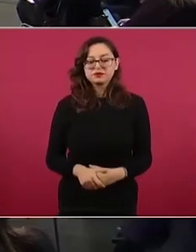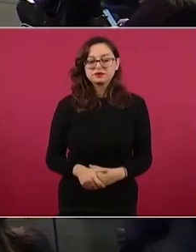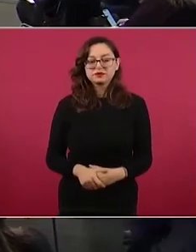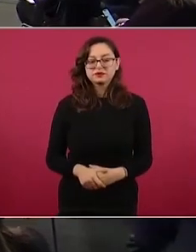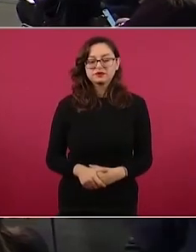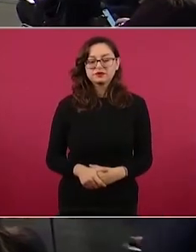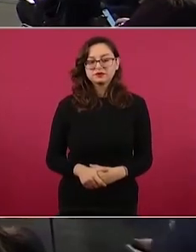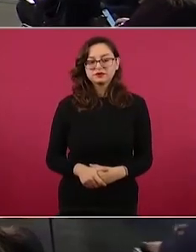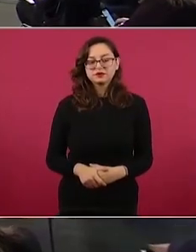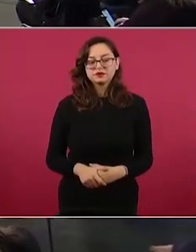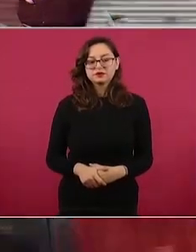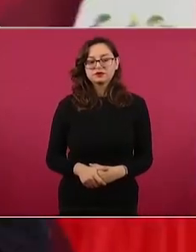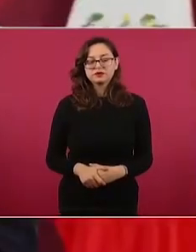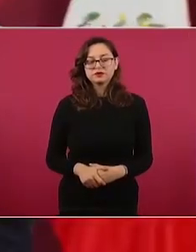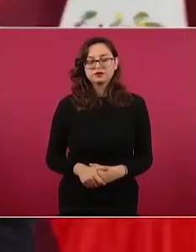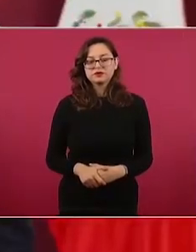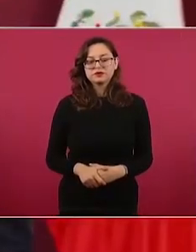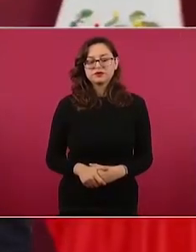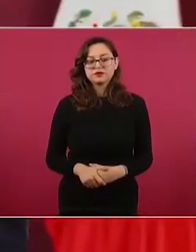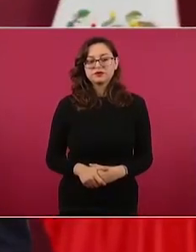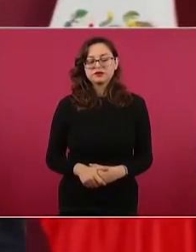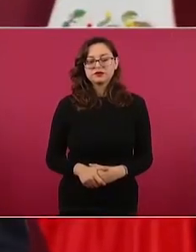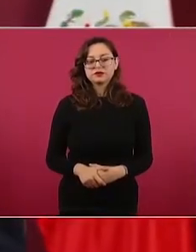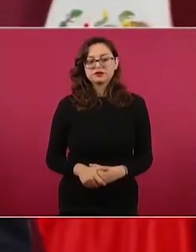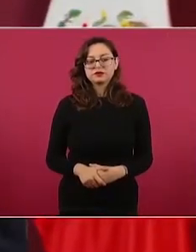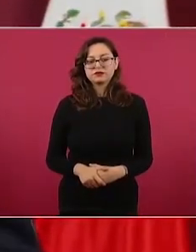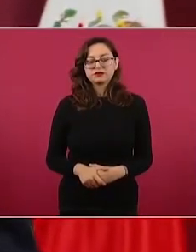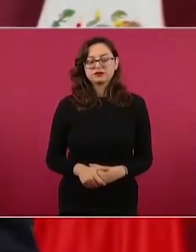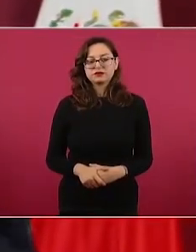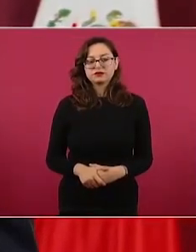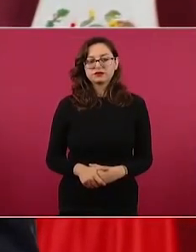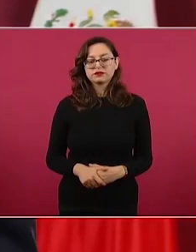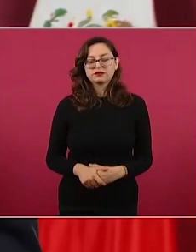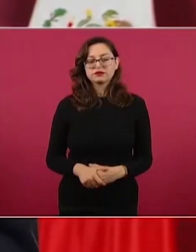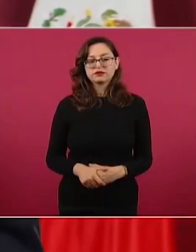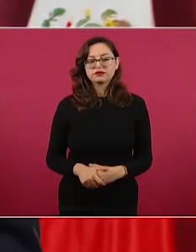la corrupción es la causa principal